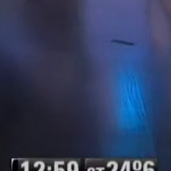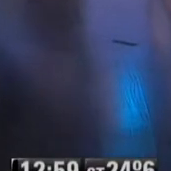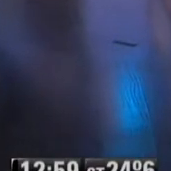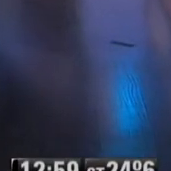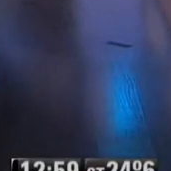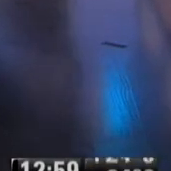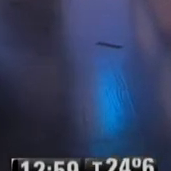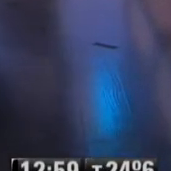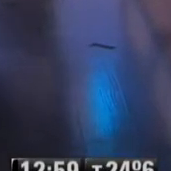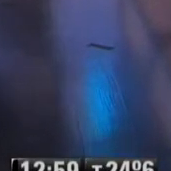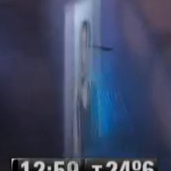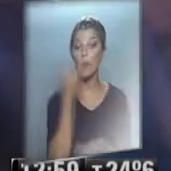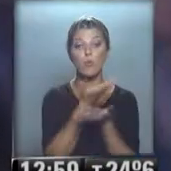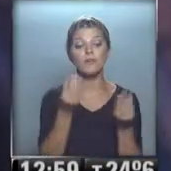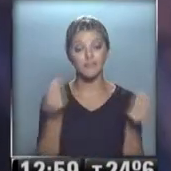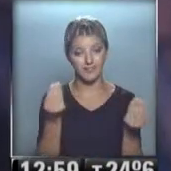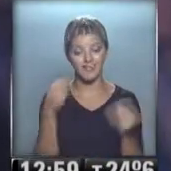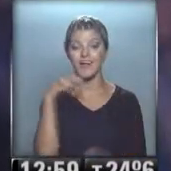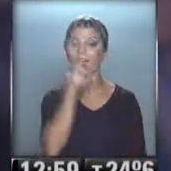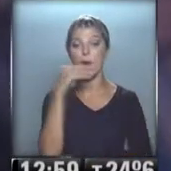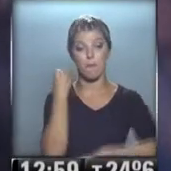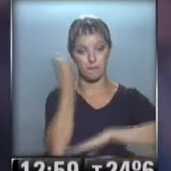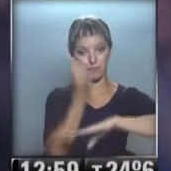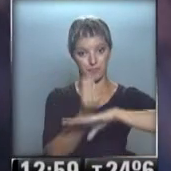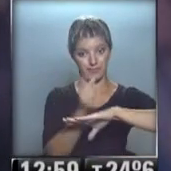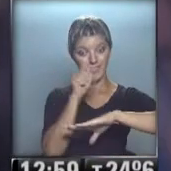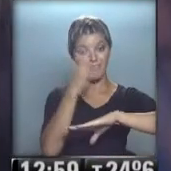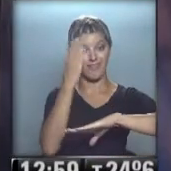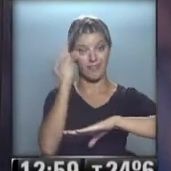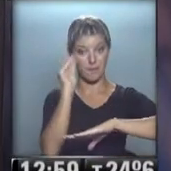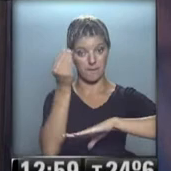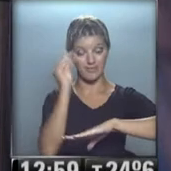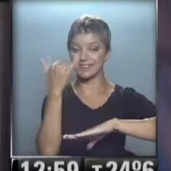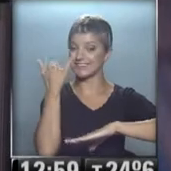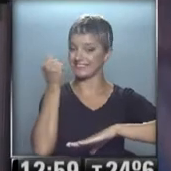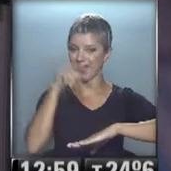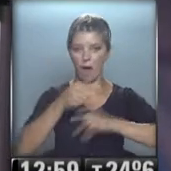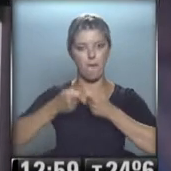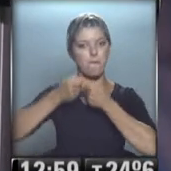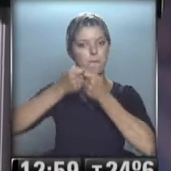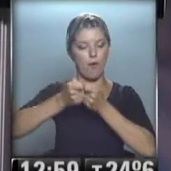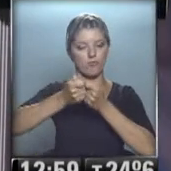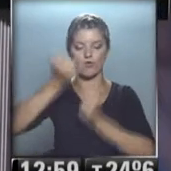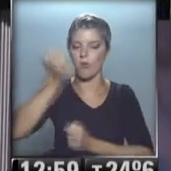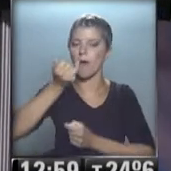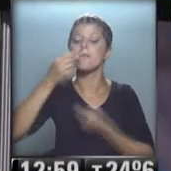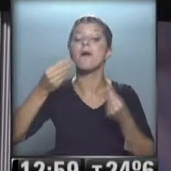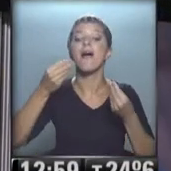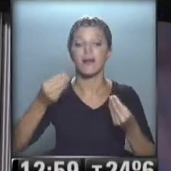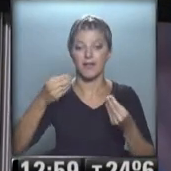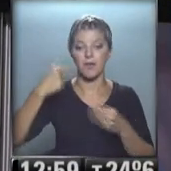Todo indica que la presidenta Dilma Rousseff ya tiene respaldos partidarios suficientes